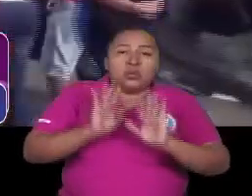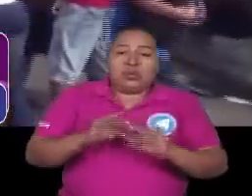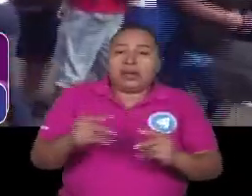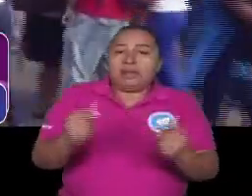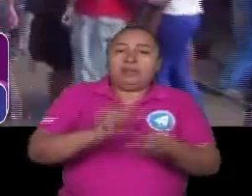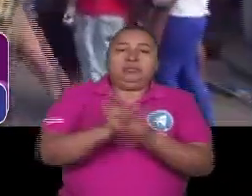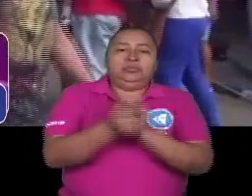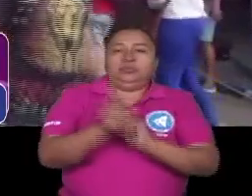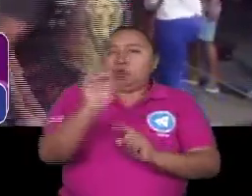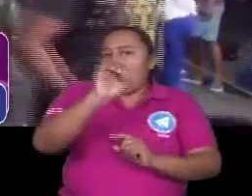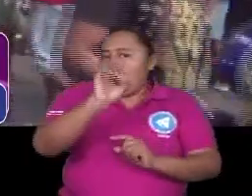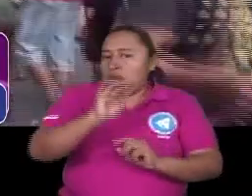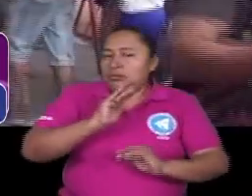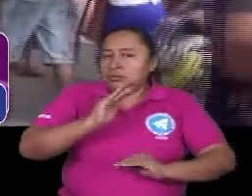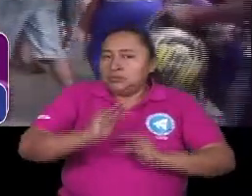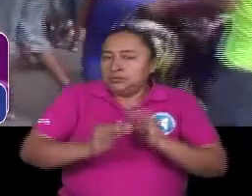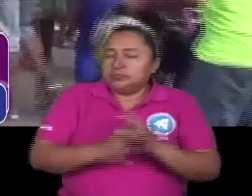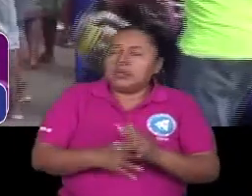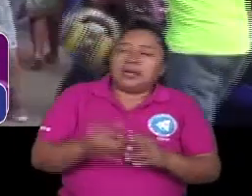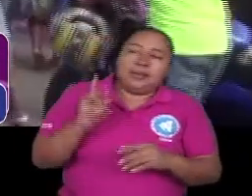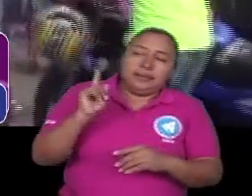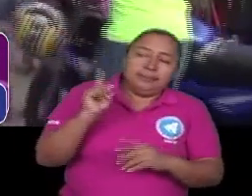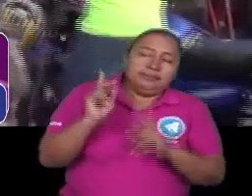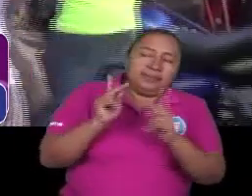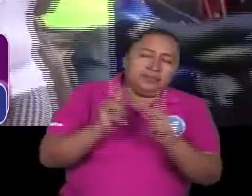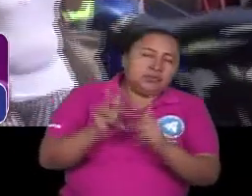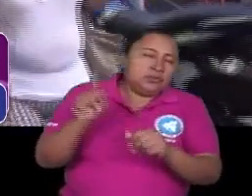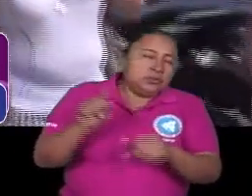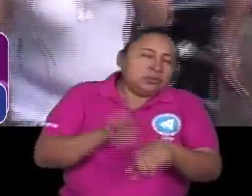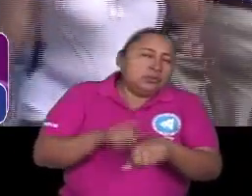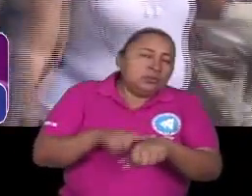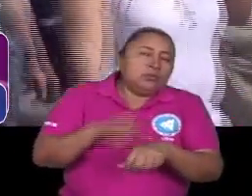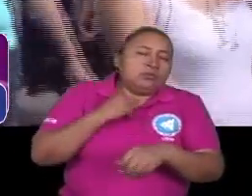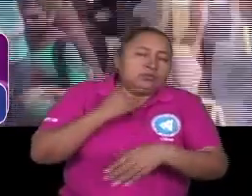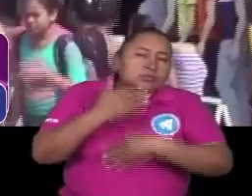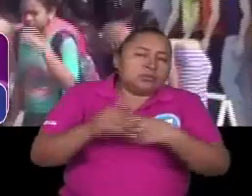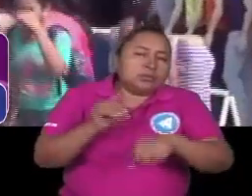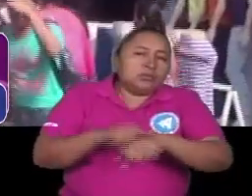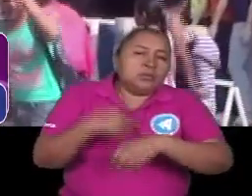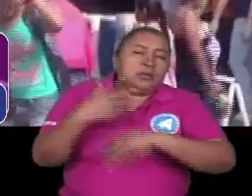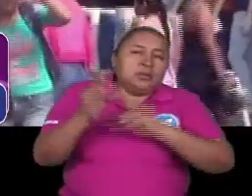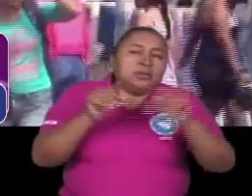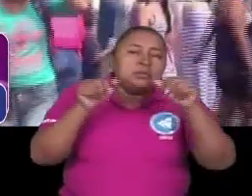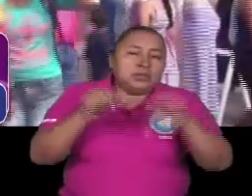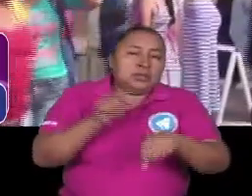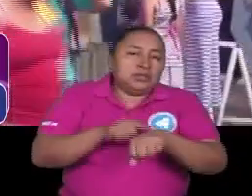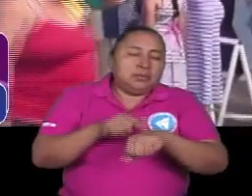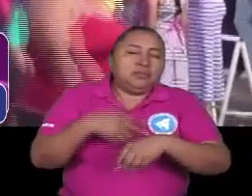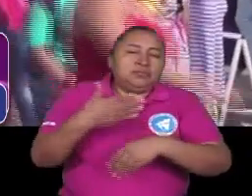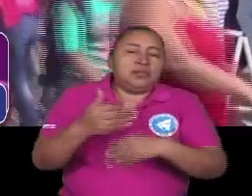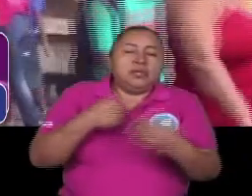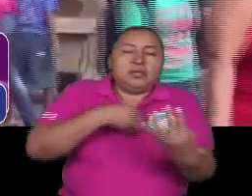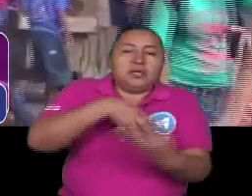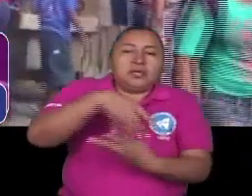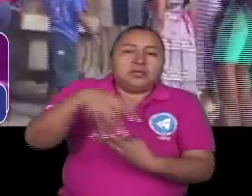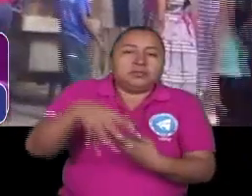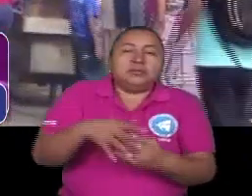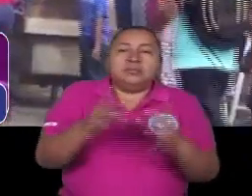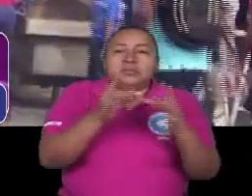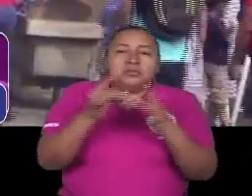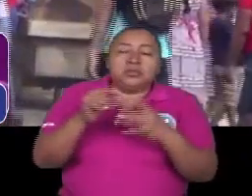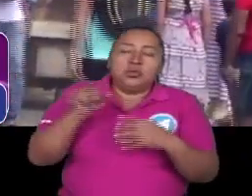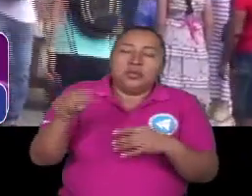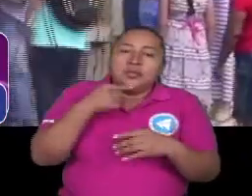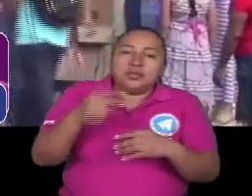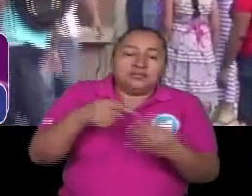tan rápidos. Exacto. dentro de esa dinámica de tiempo es que quisiera enfocar un poco la conversación en este momento y relacionarlo efectivamente a lo que usted